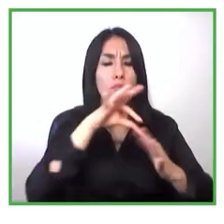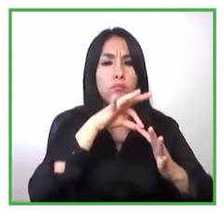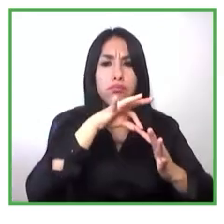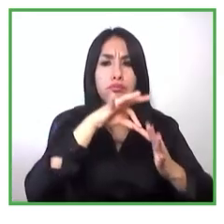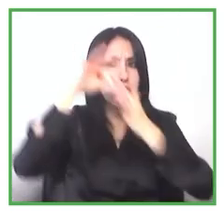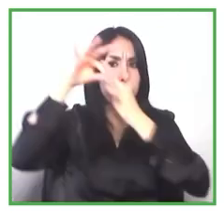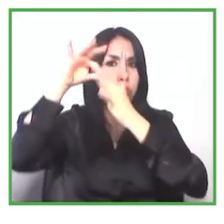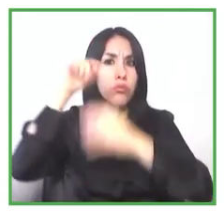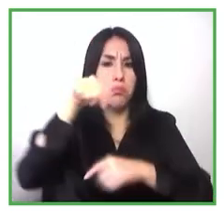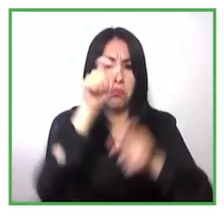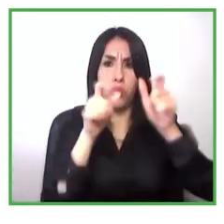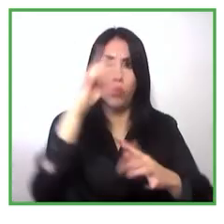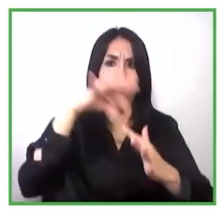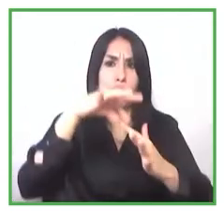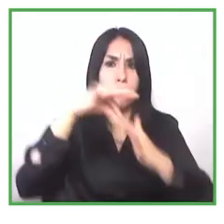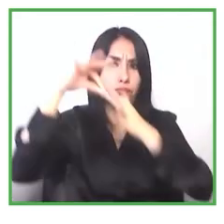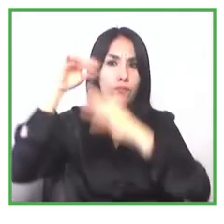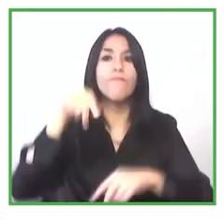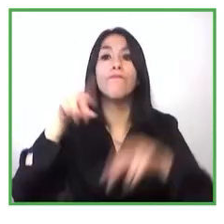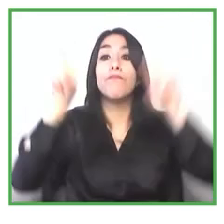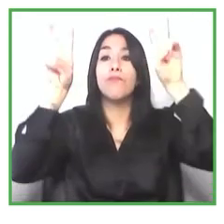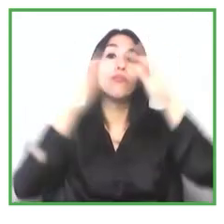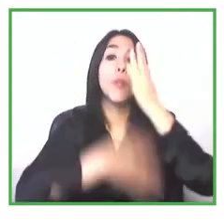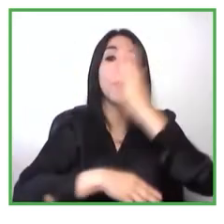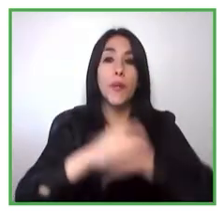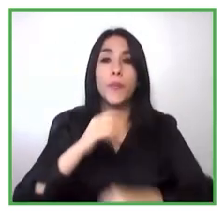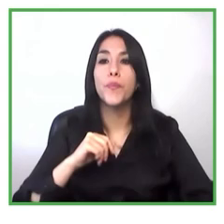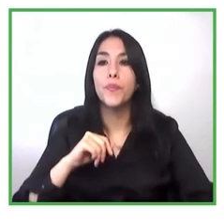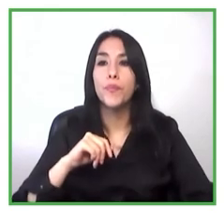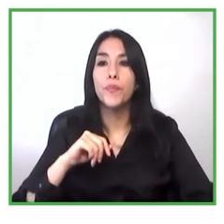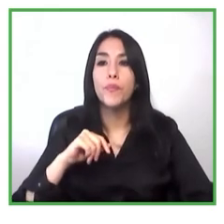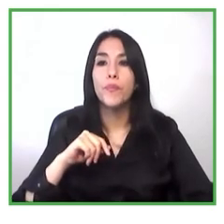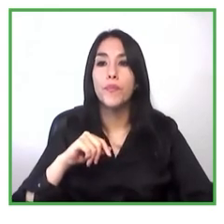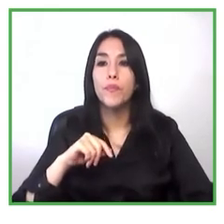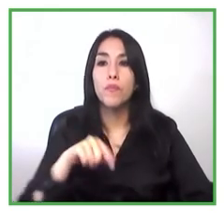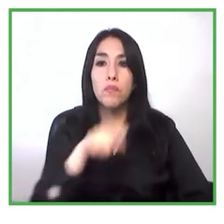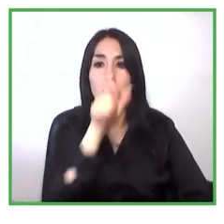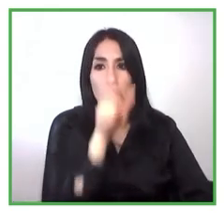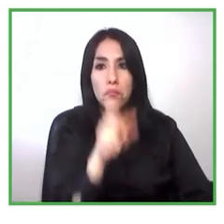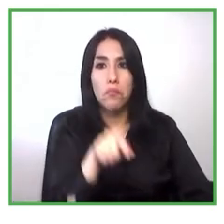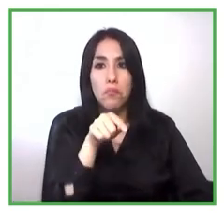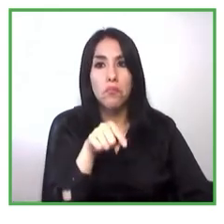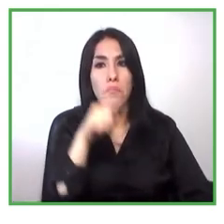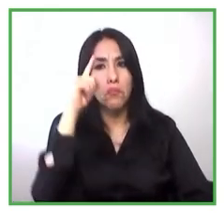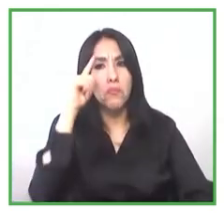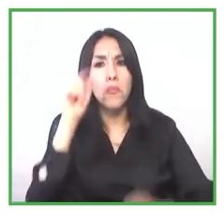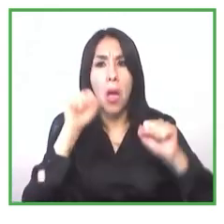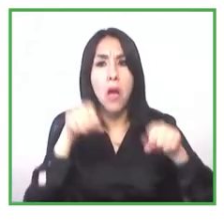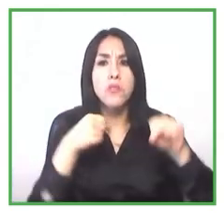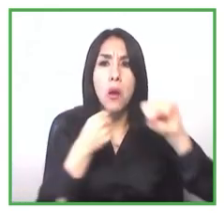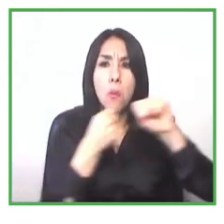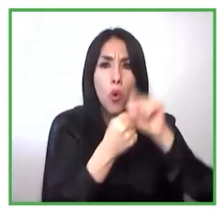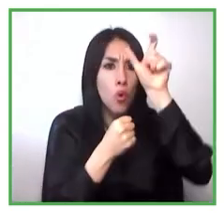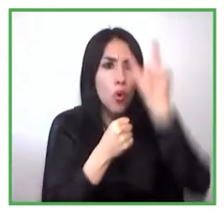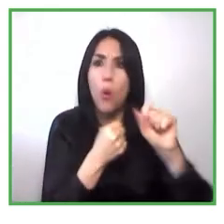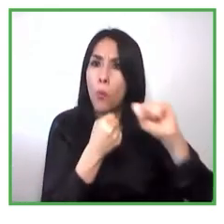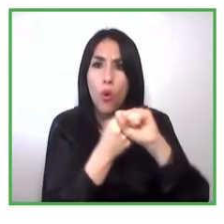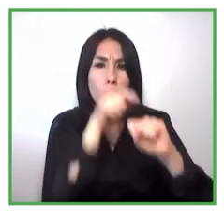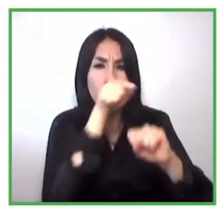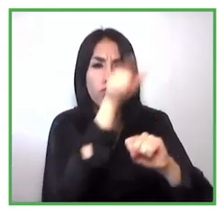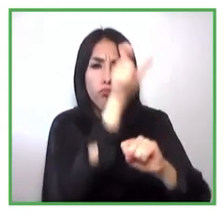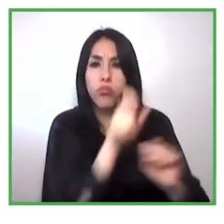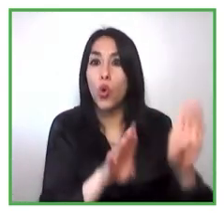que puede ser una persona exitosa en el mundo de los negocios que puede ser un empresario exitoso que puede generar empleo